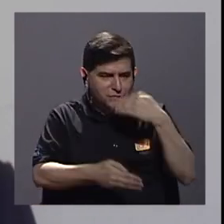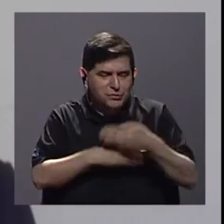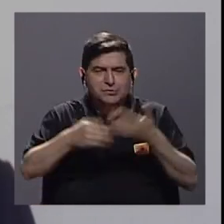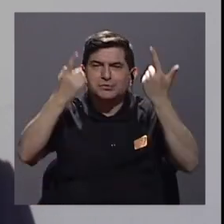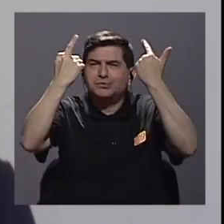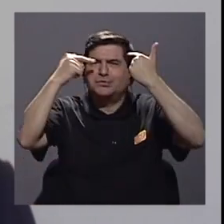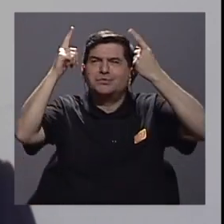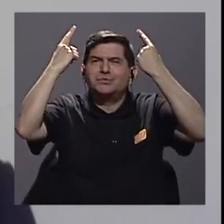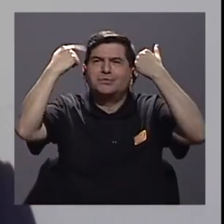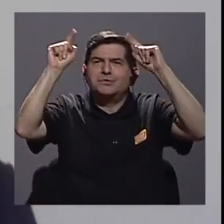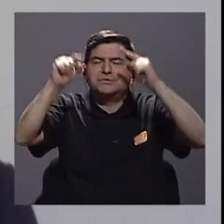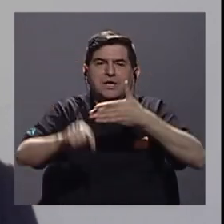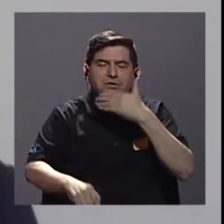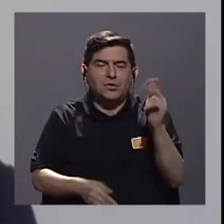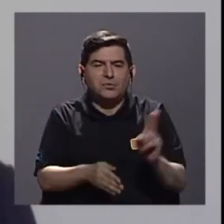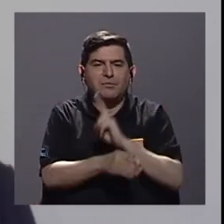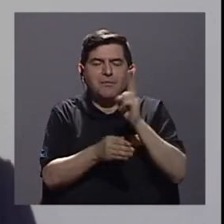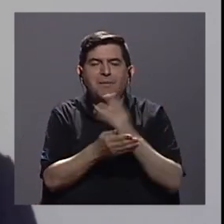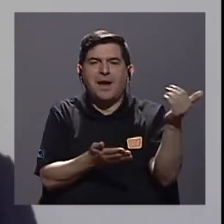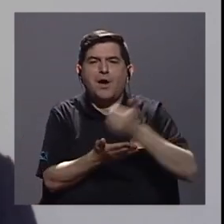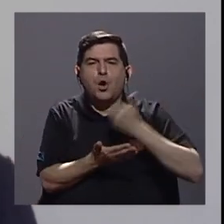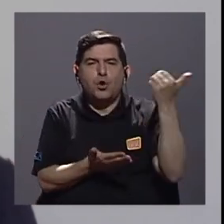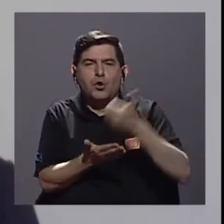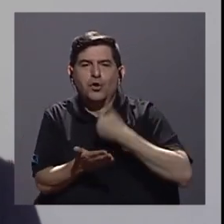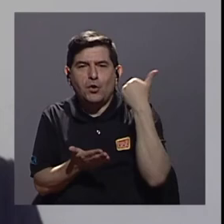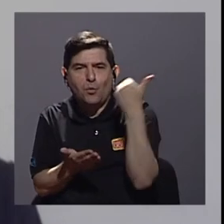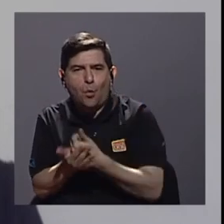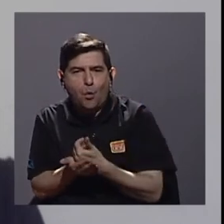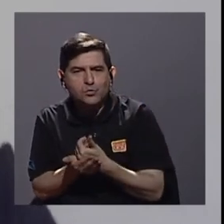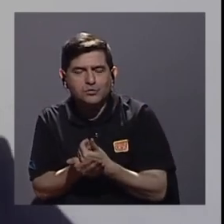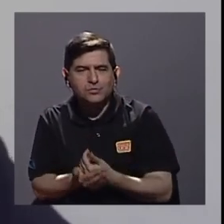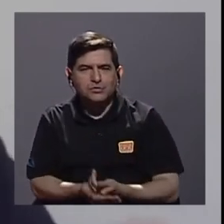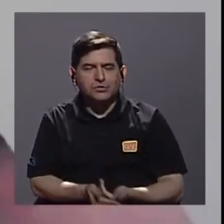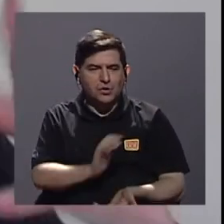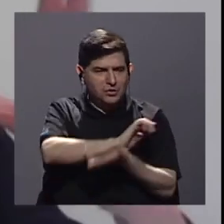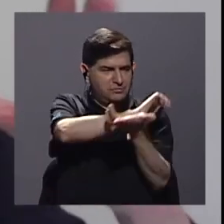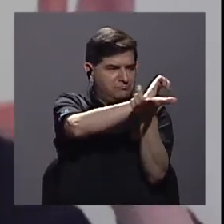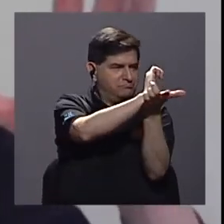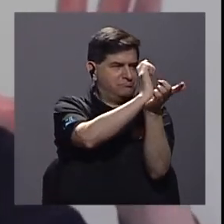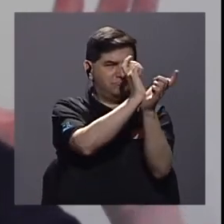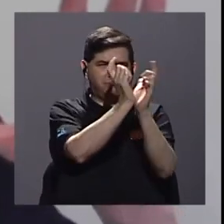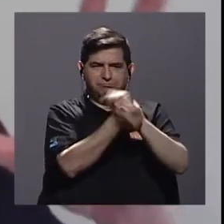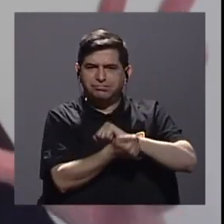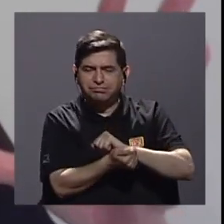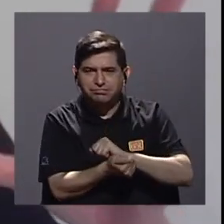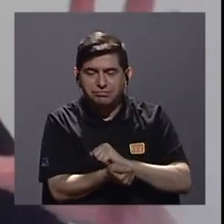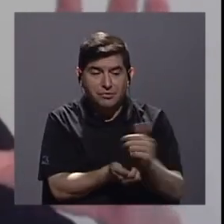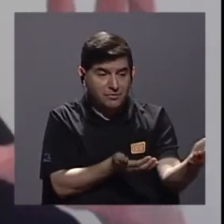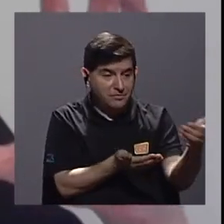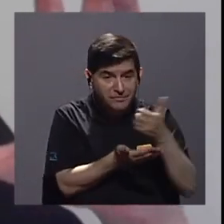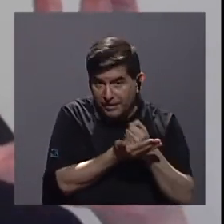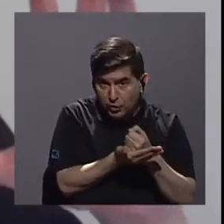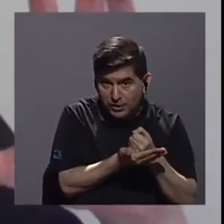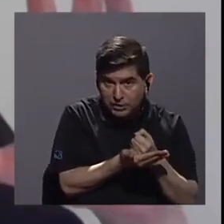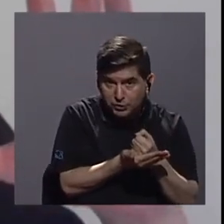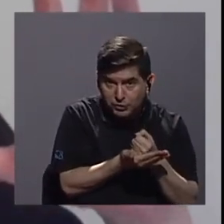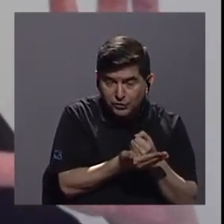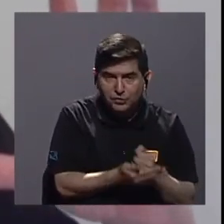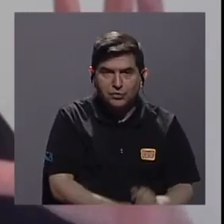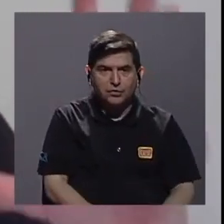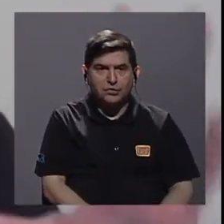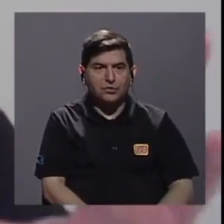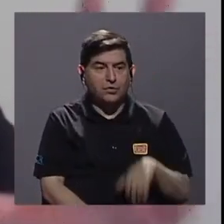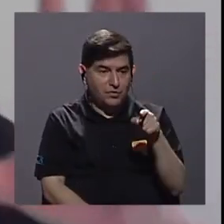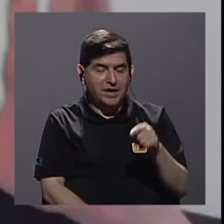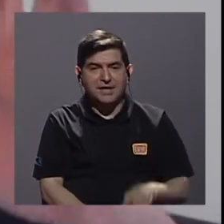eficientes, hacer un mejor uso de los recursos, transformar, recoger, digamos, hacer